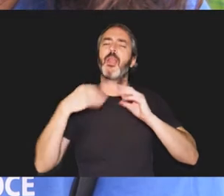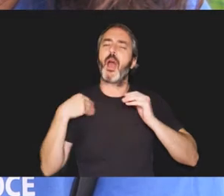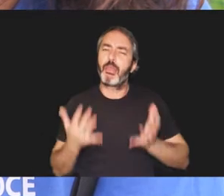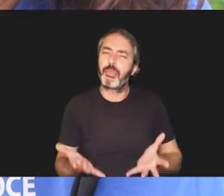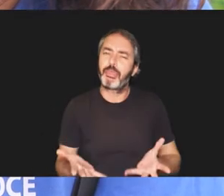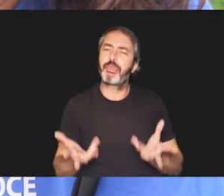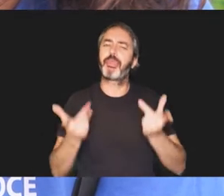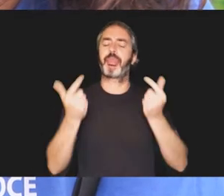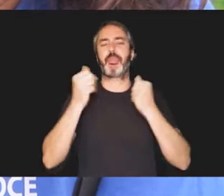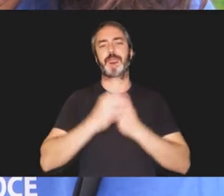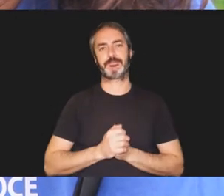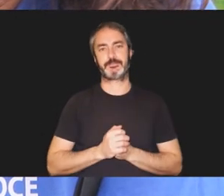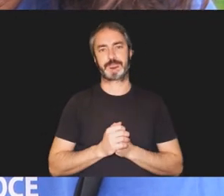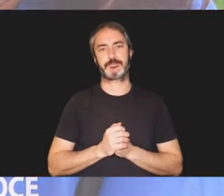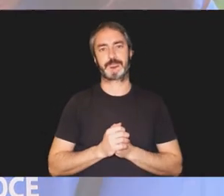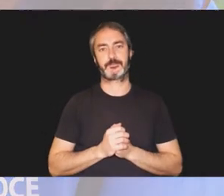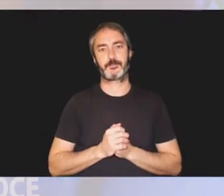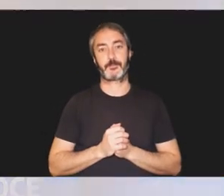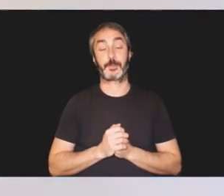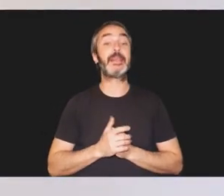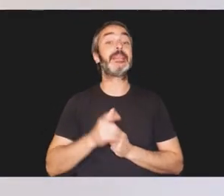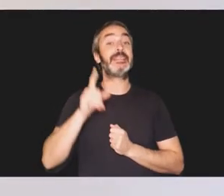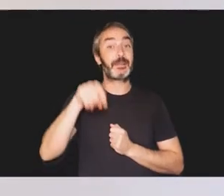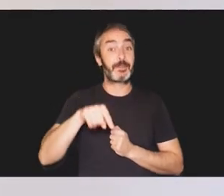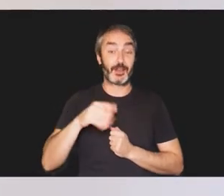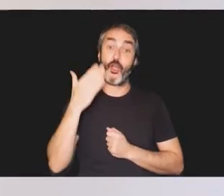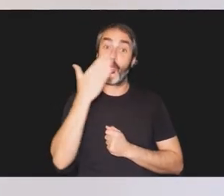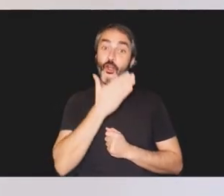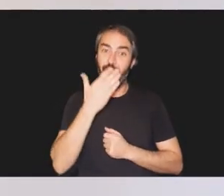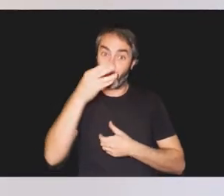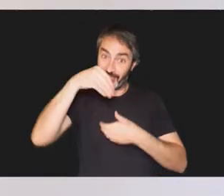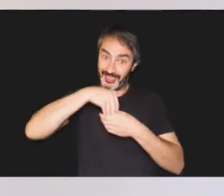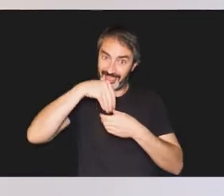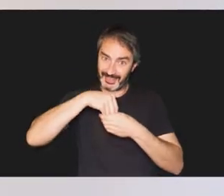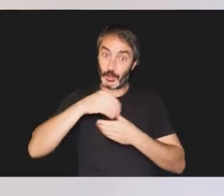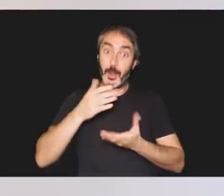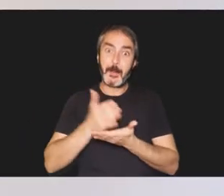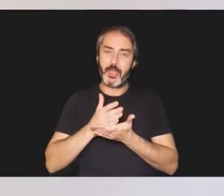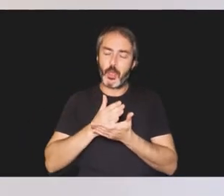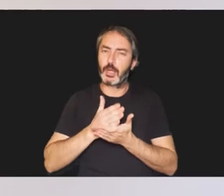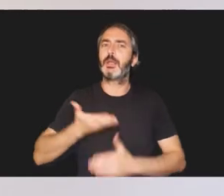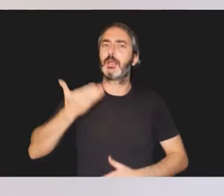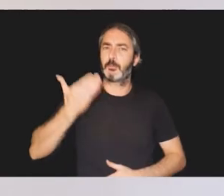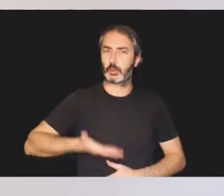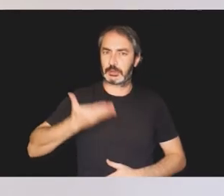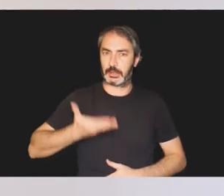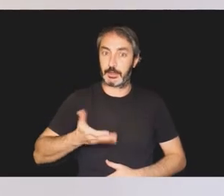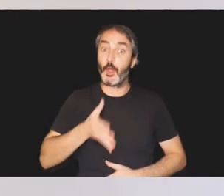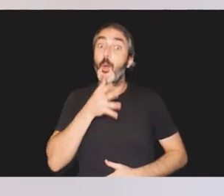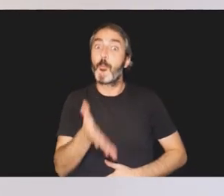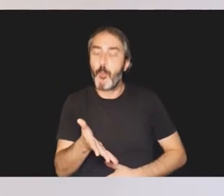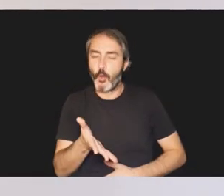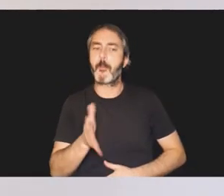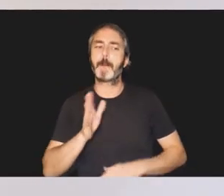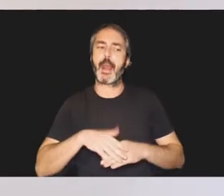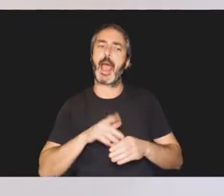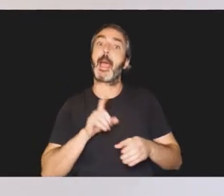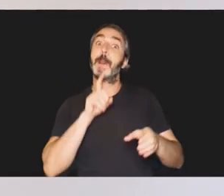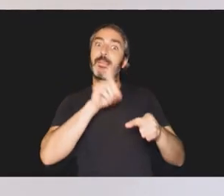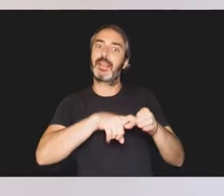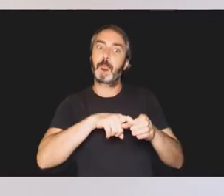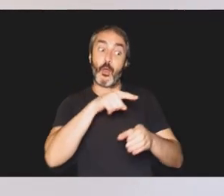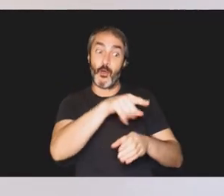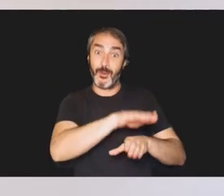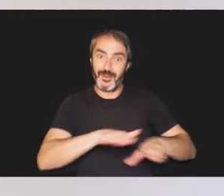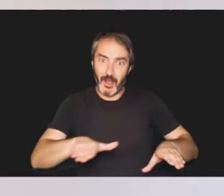más eficiente posible. También en la escuela, el mediador tendrá un papel fundamental. Su participación permitirá